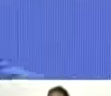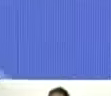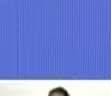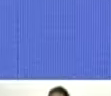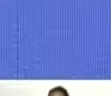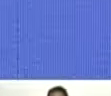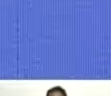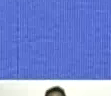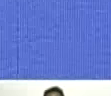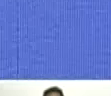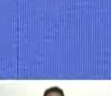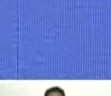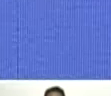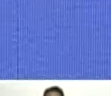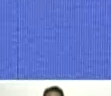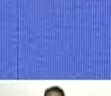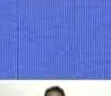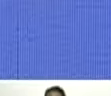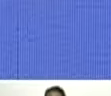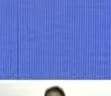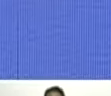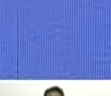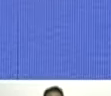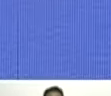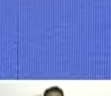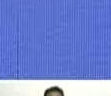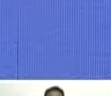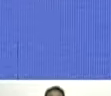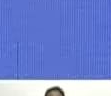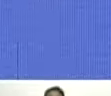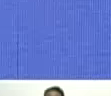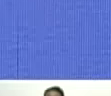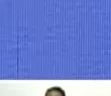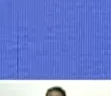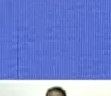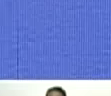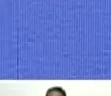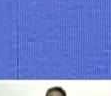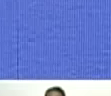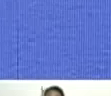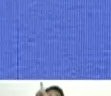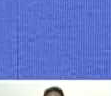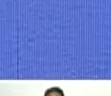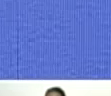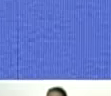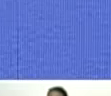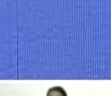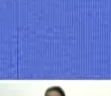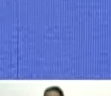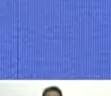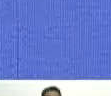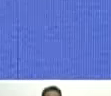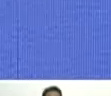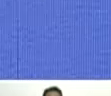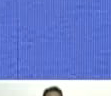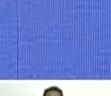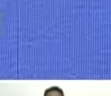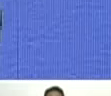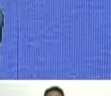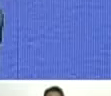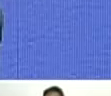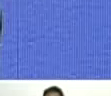Superior de nuestra heroica, gloriosa y patriota revolucionaria, Fuerza Armada Nacional